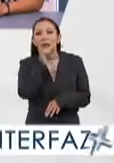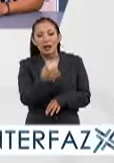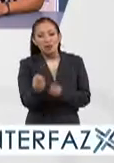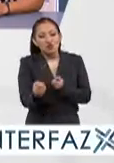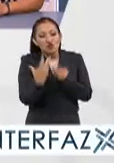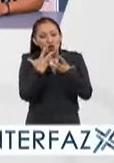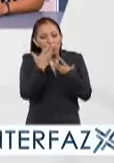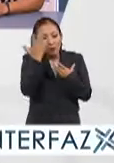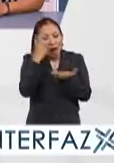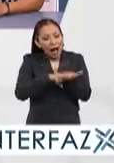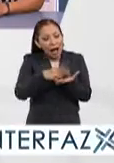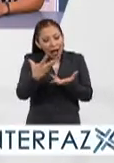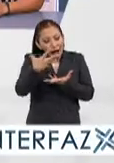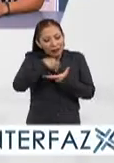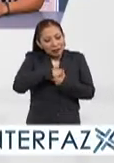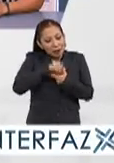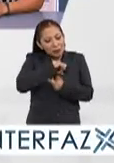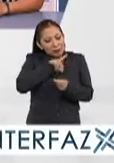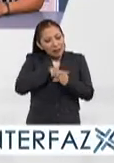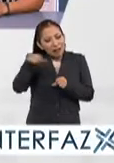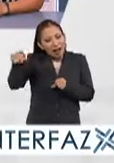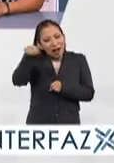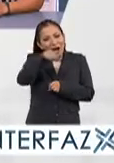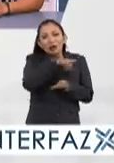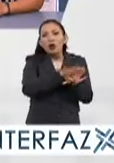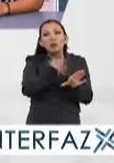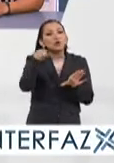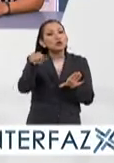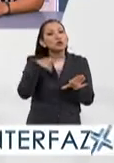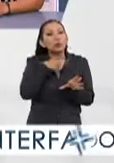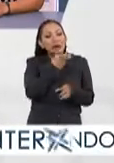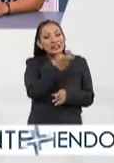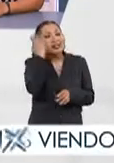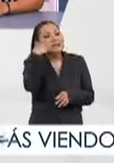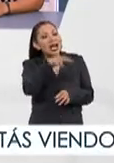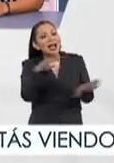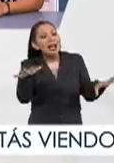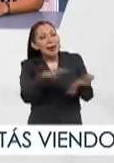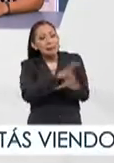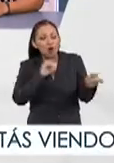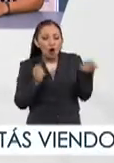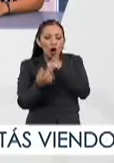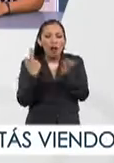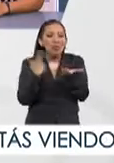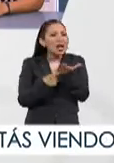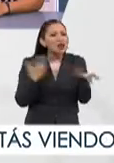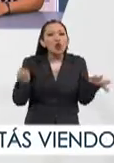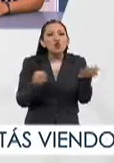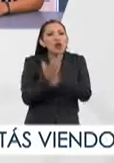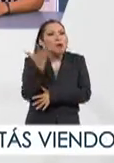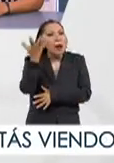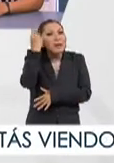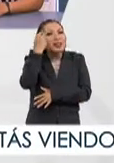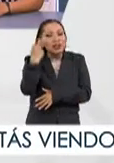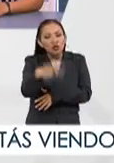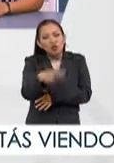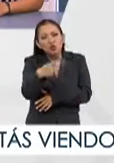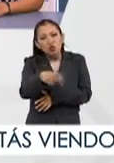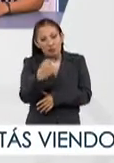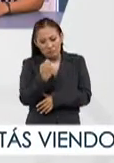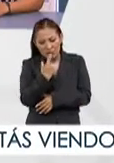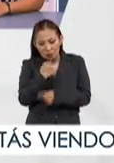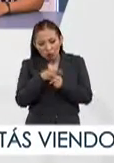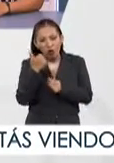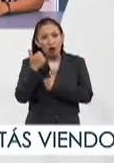nos enriquecen, siempre tienen sus particularidades. ¿Cómo fue que este viaje te cambió a ti? ¿Qué es lo nuevo que aprendiste de ti misma,